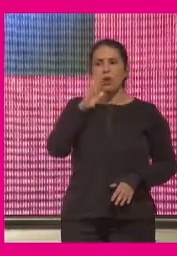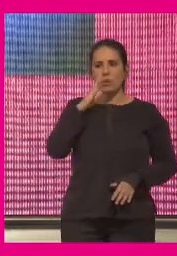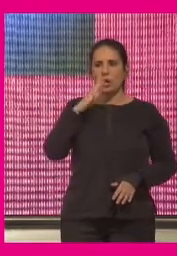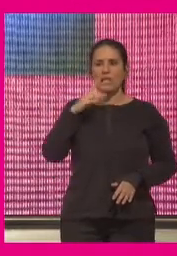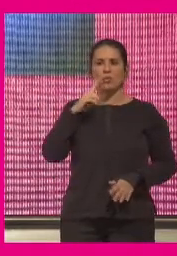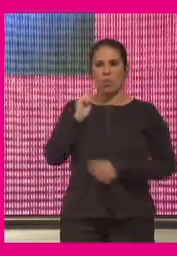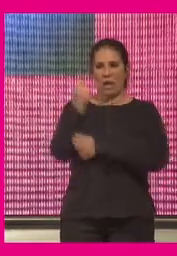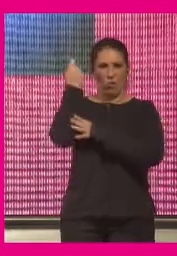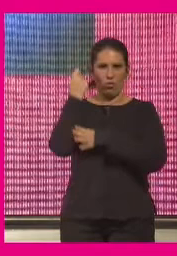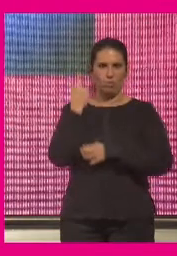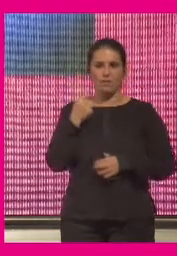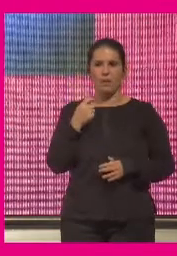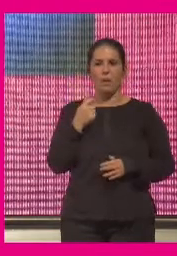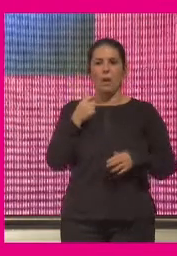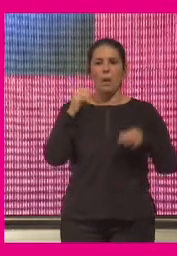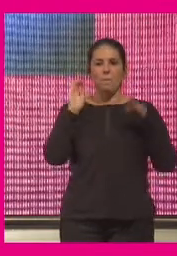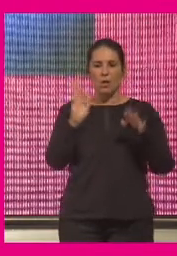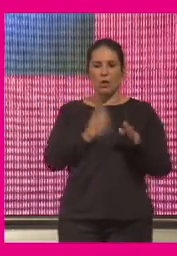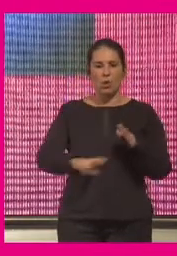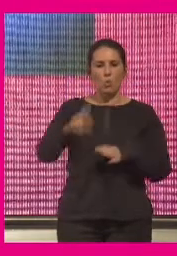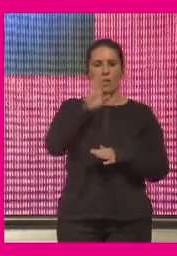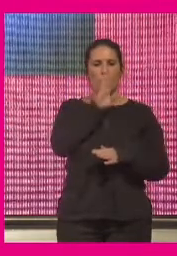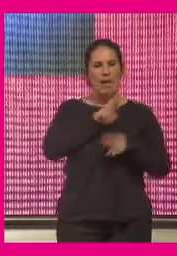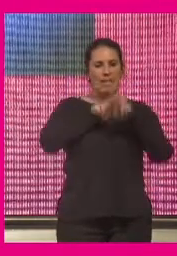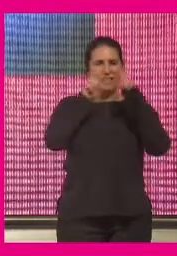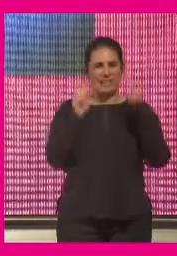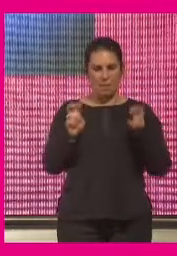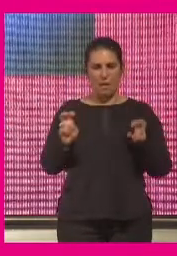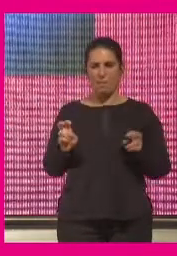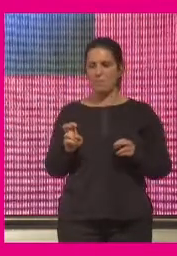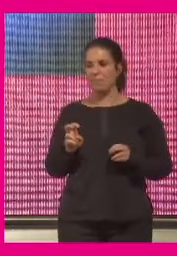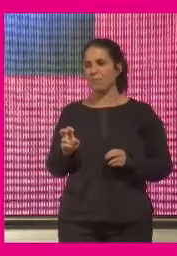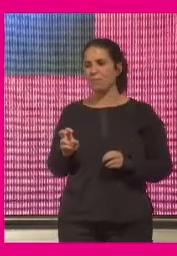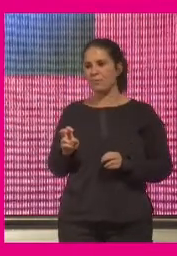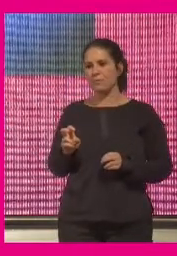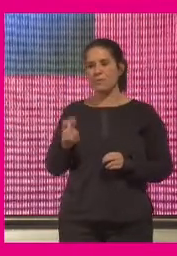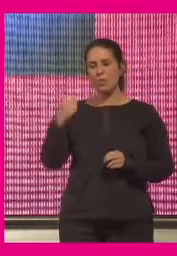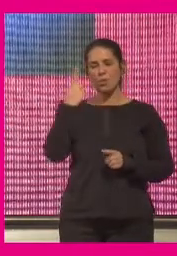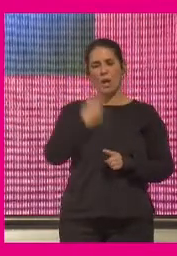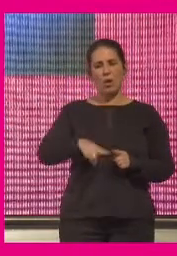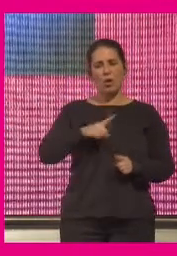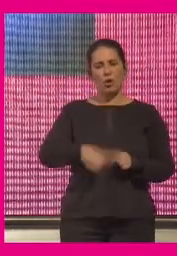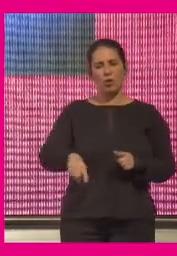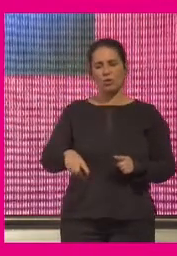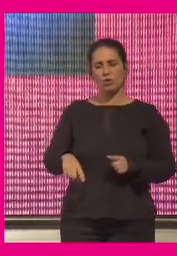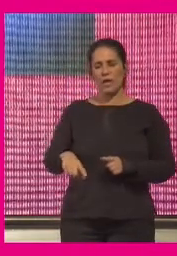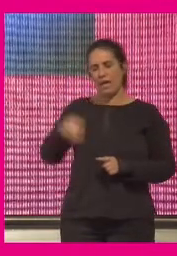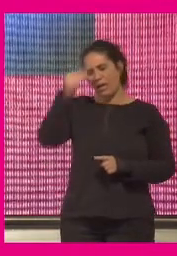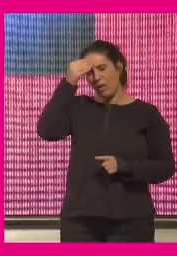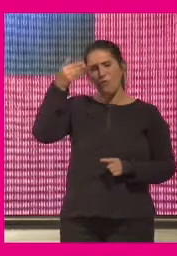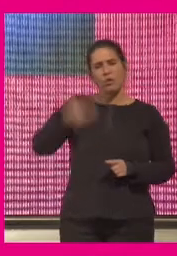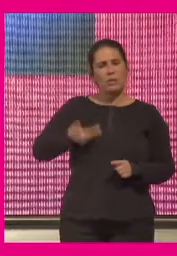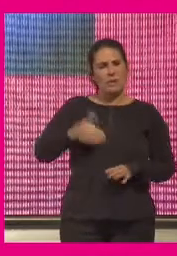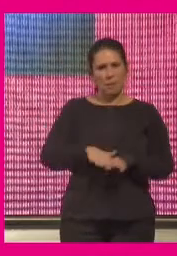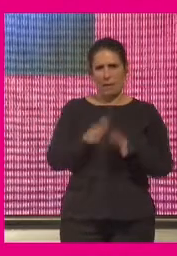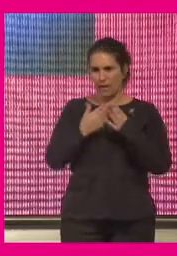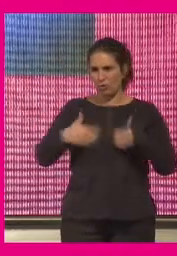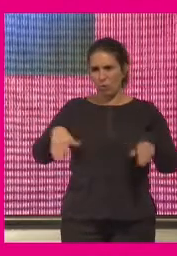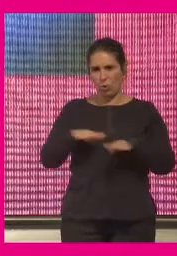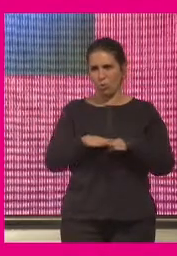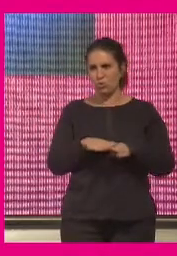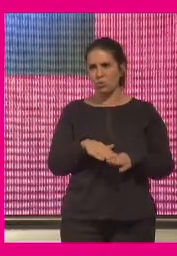recorrido por hacer pero recuperando el tema del aprender que decías una de las cuestiones que yo creo que ha sido fundamental para todos